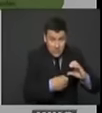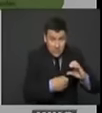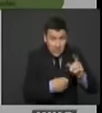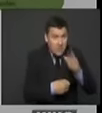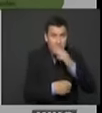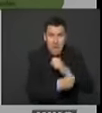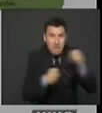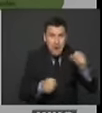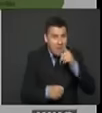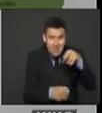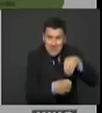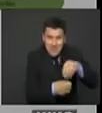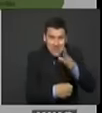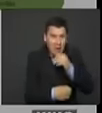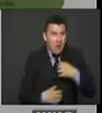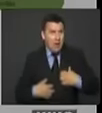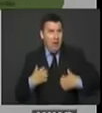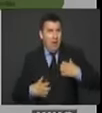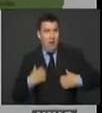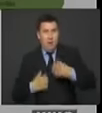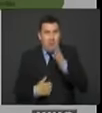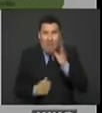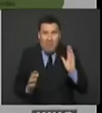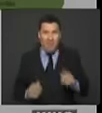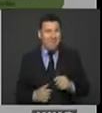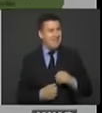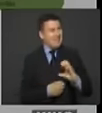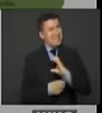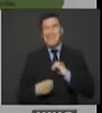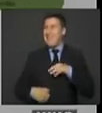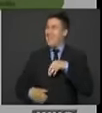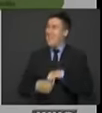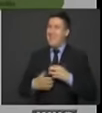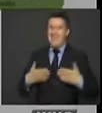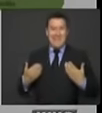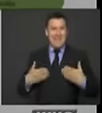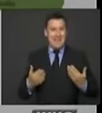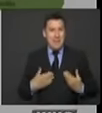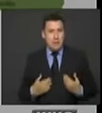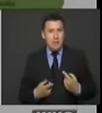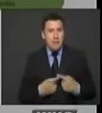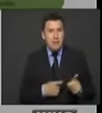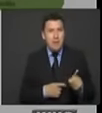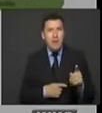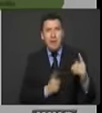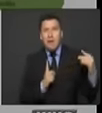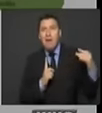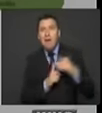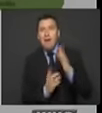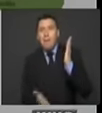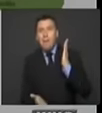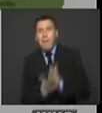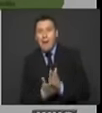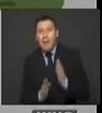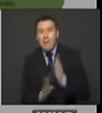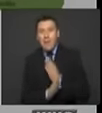bombas y no vivimos los rigores de esa guerra, pero sí vamos a sentir las secuelas de esa desmovilización,